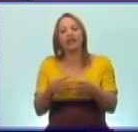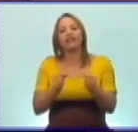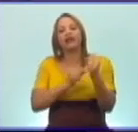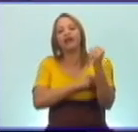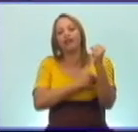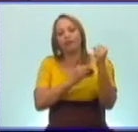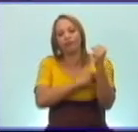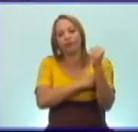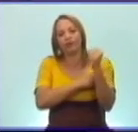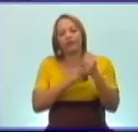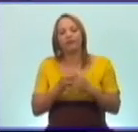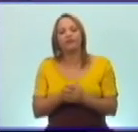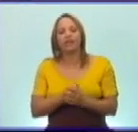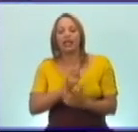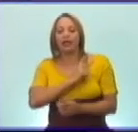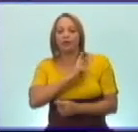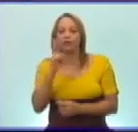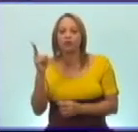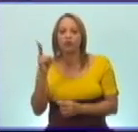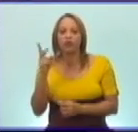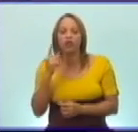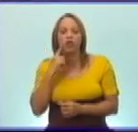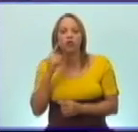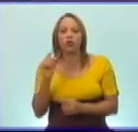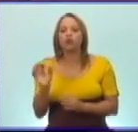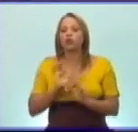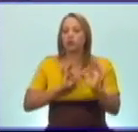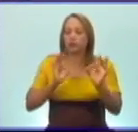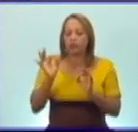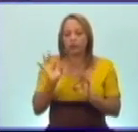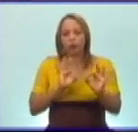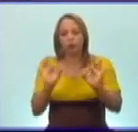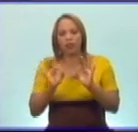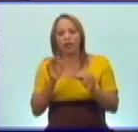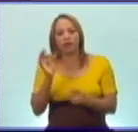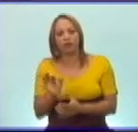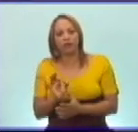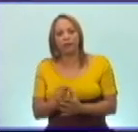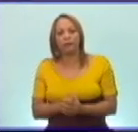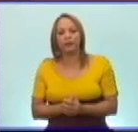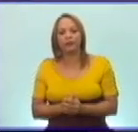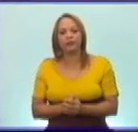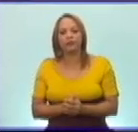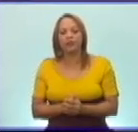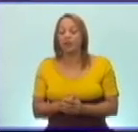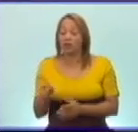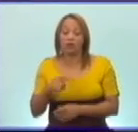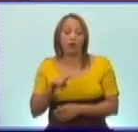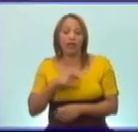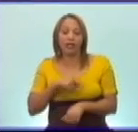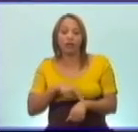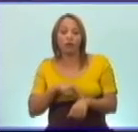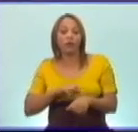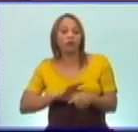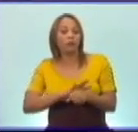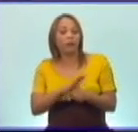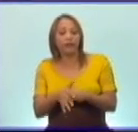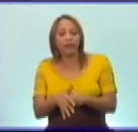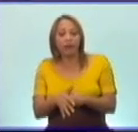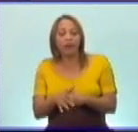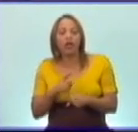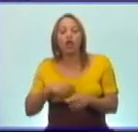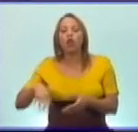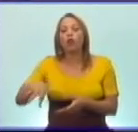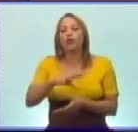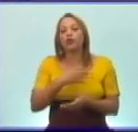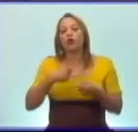la victoria. No nos descuidamos, como no nos estamos descuidando en estos momentos de pandemia, donde